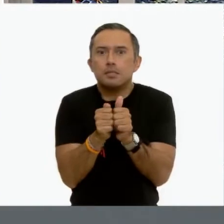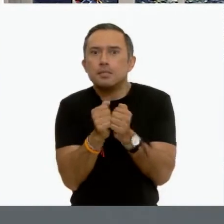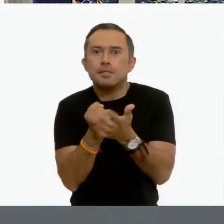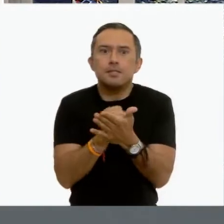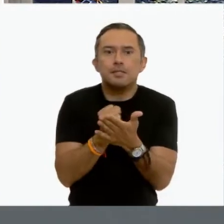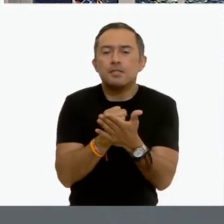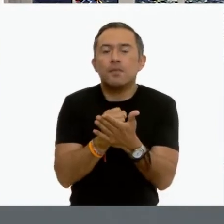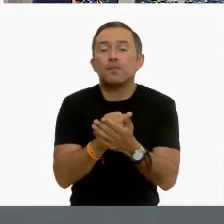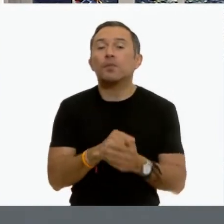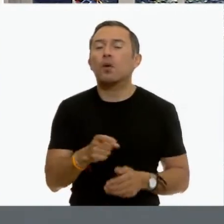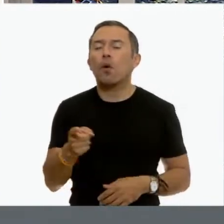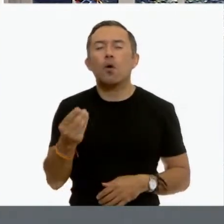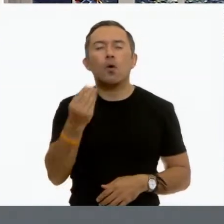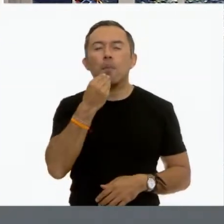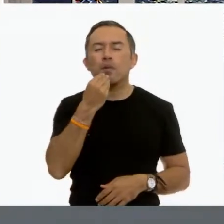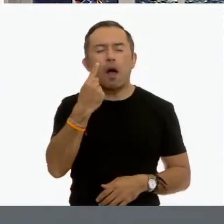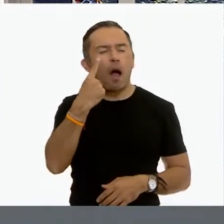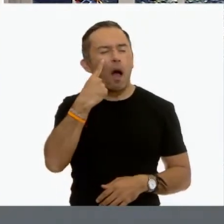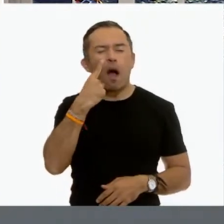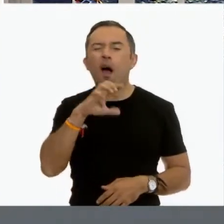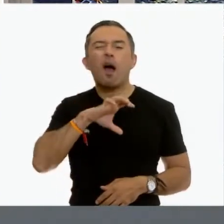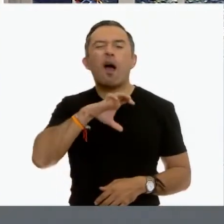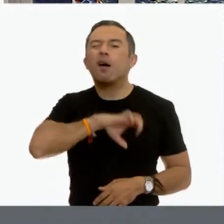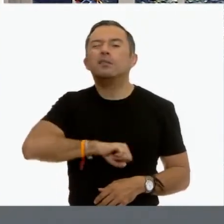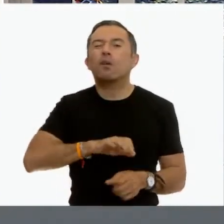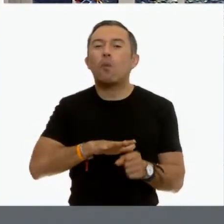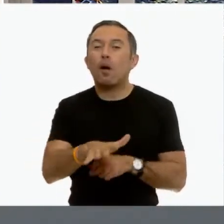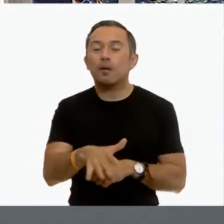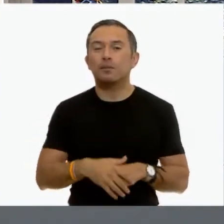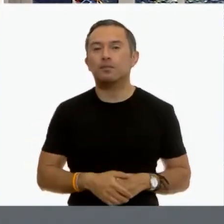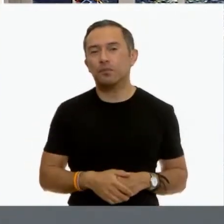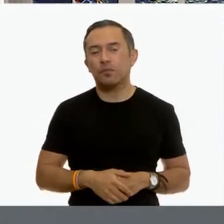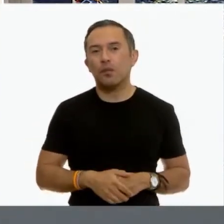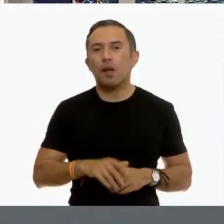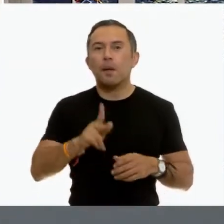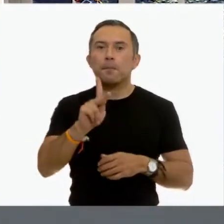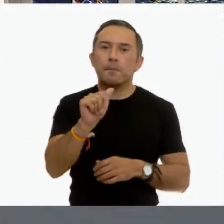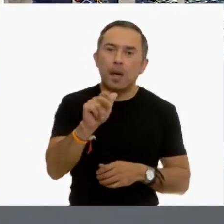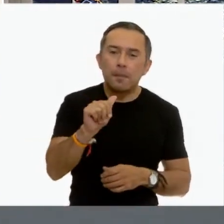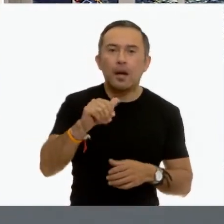está basada principalmente en alimentos procesados.